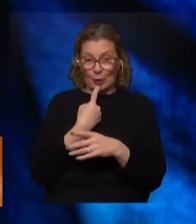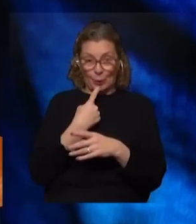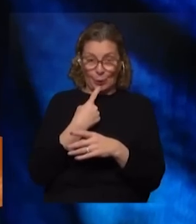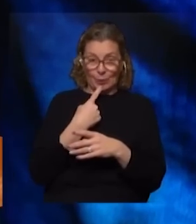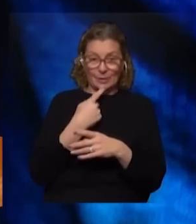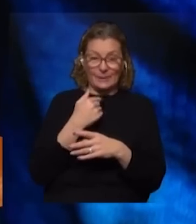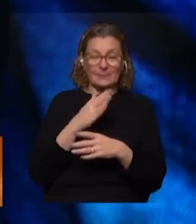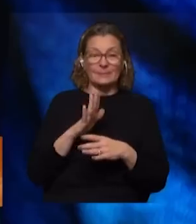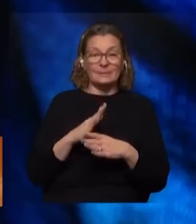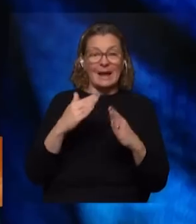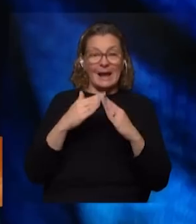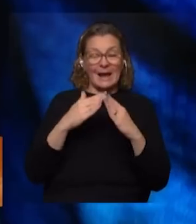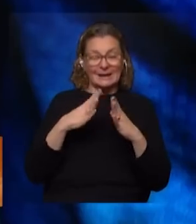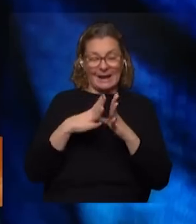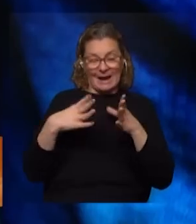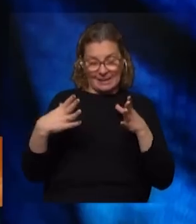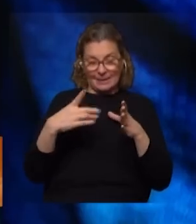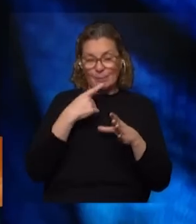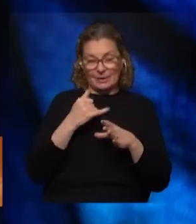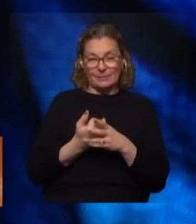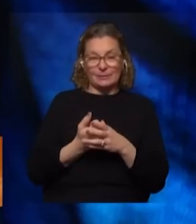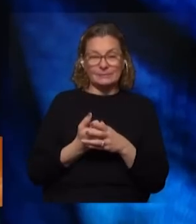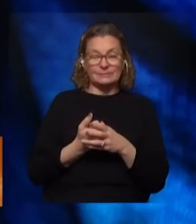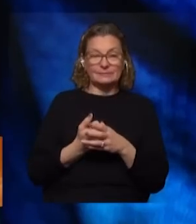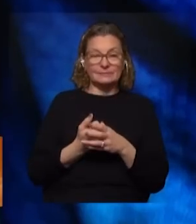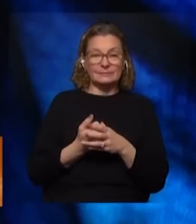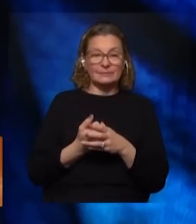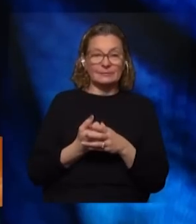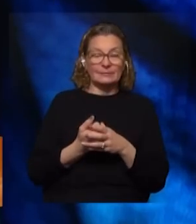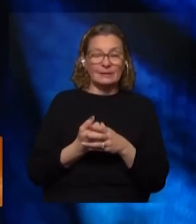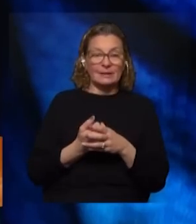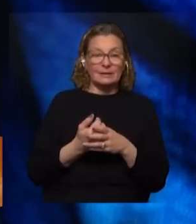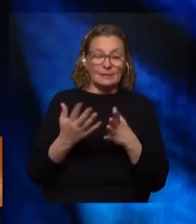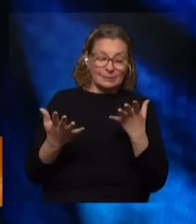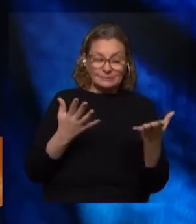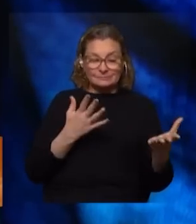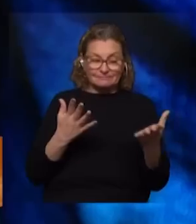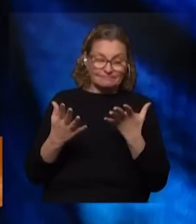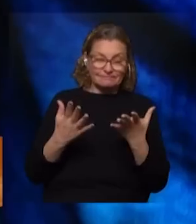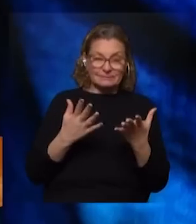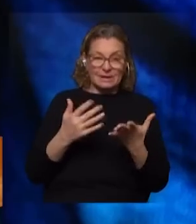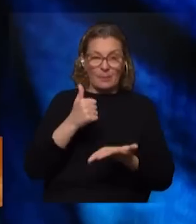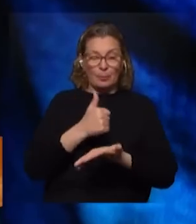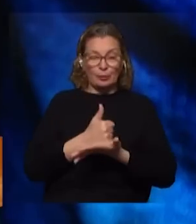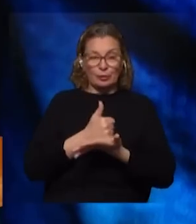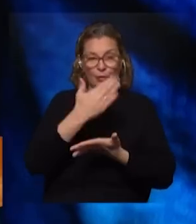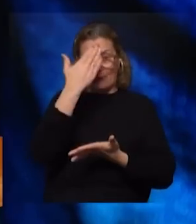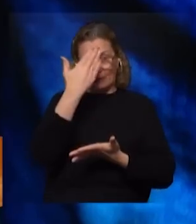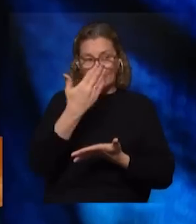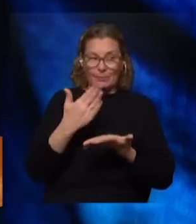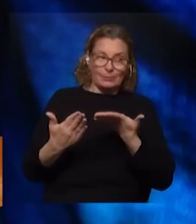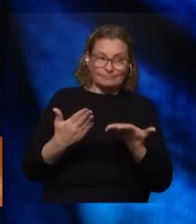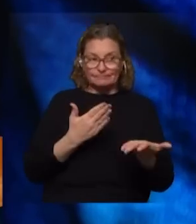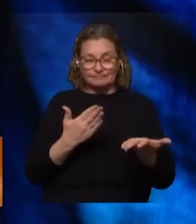PVP Casa Grande entonces está muy dividida la posición dentro del Frente Amplio